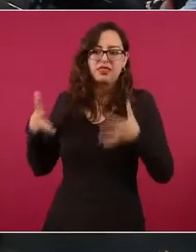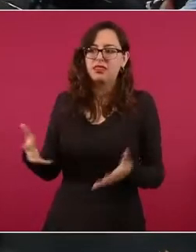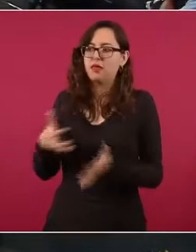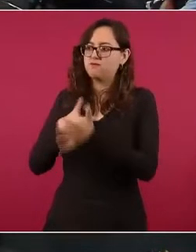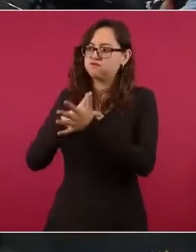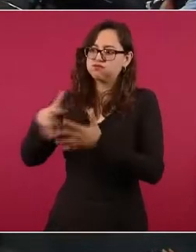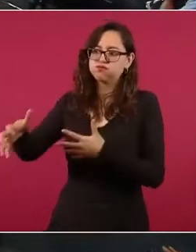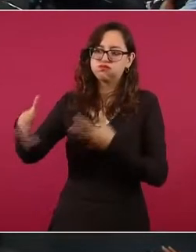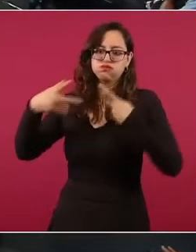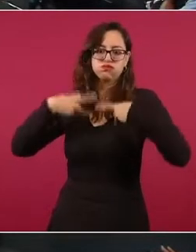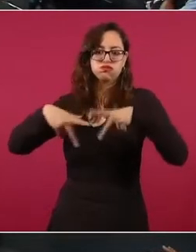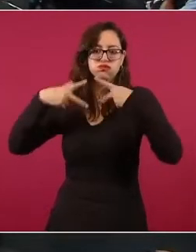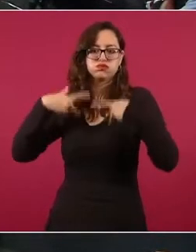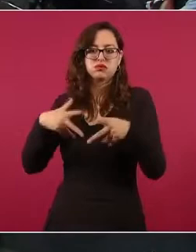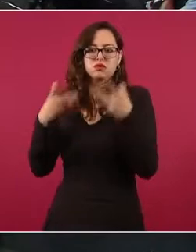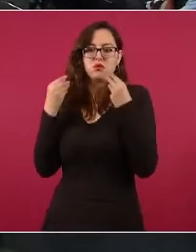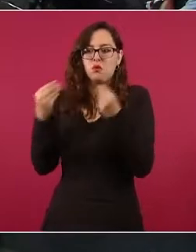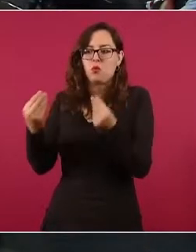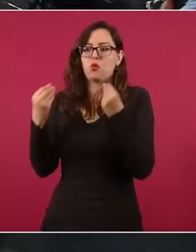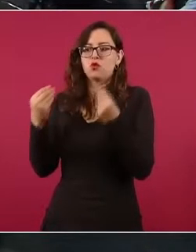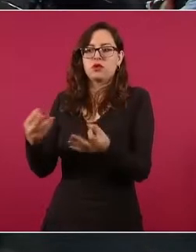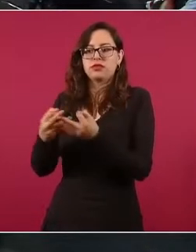en territorio.